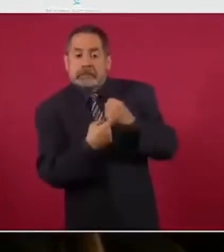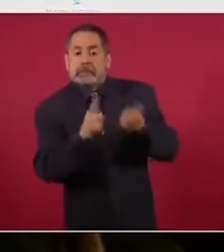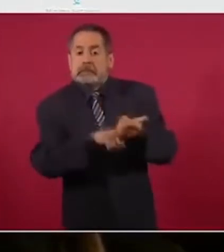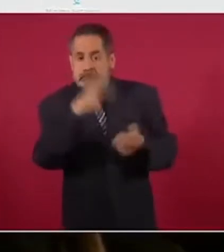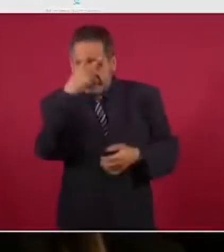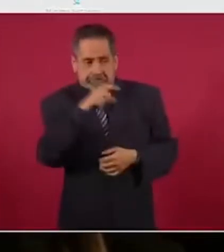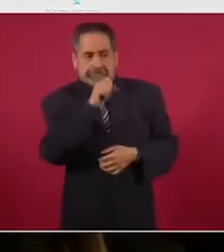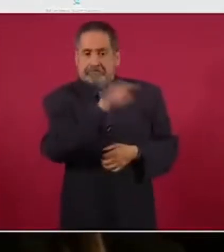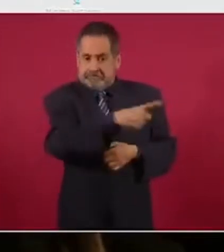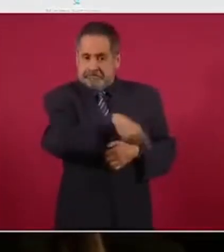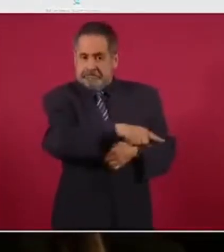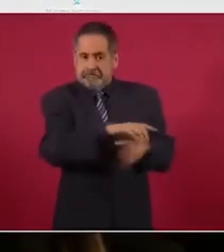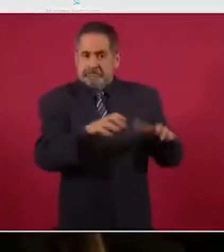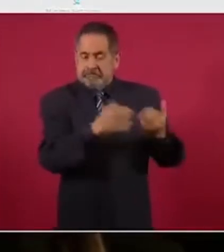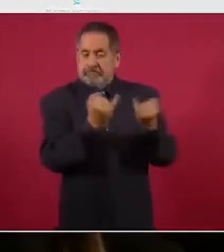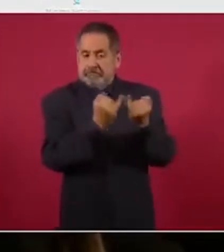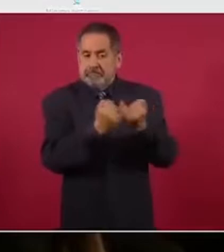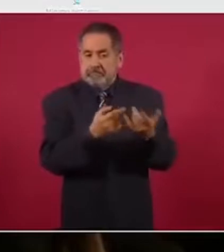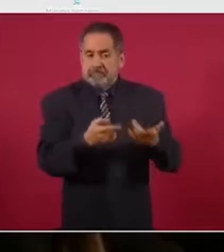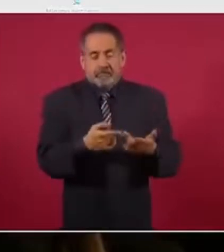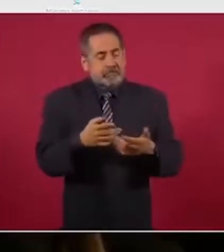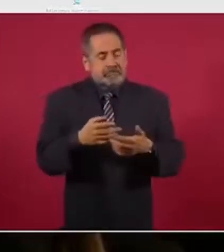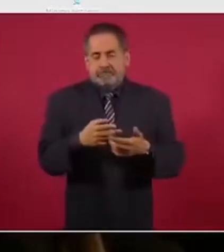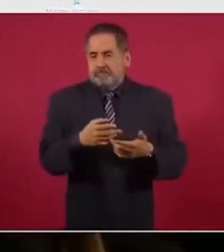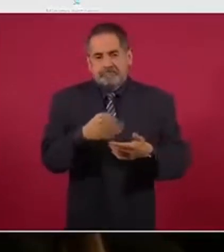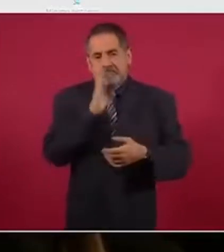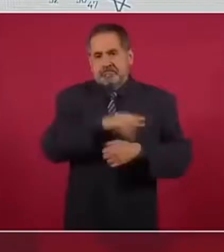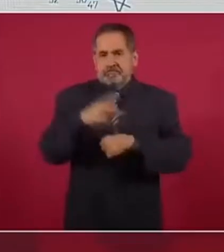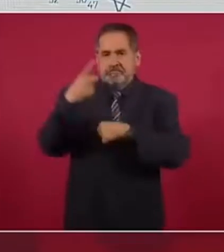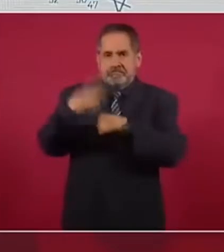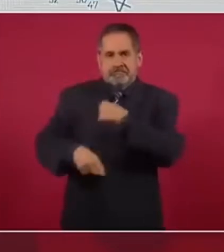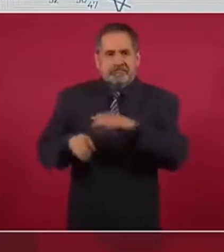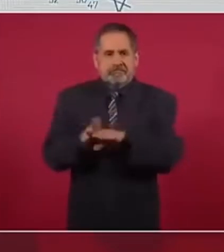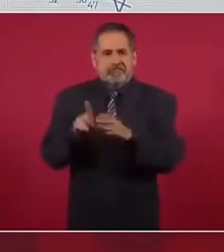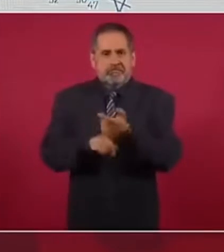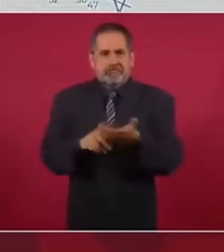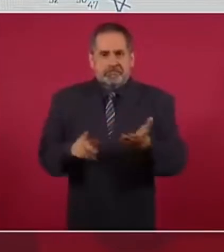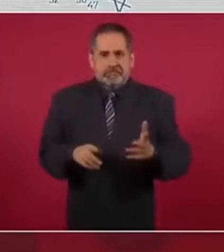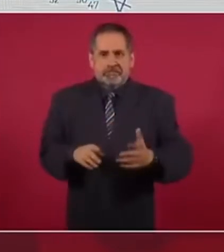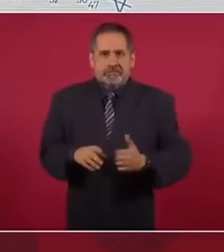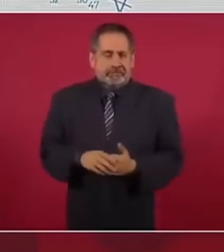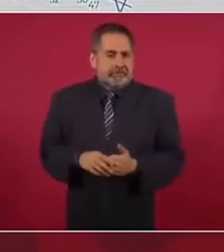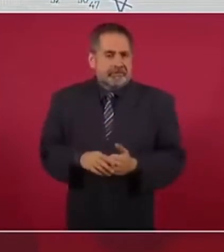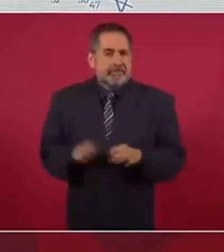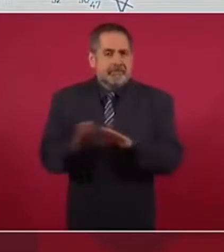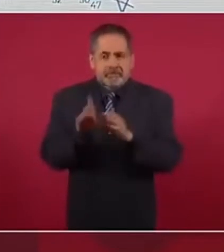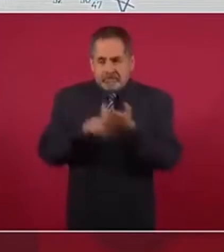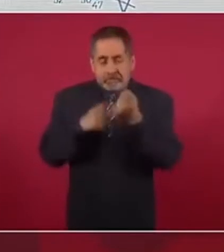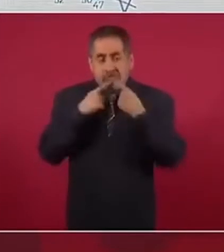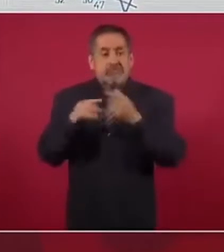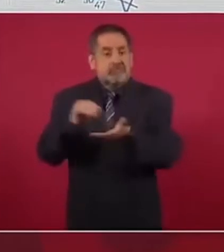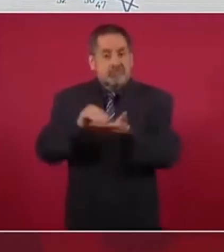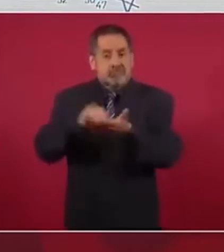hizo mucho daño y sigue haciendo también mucho daño la